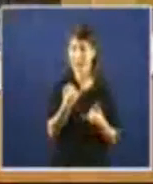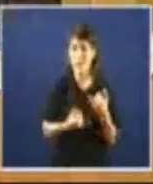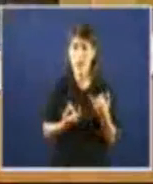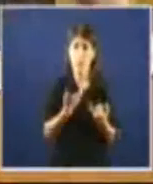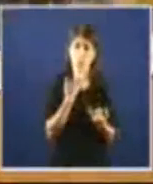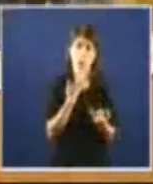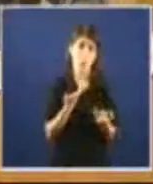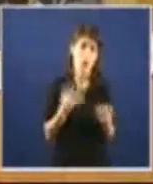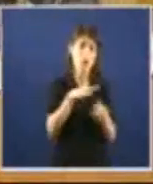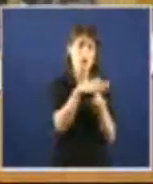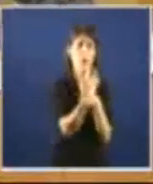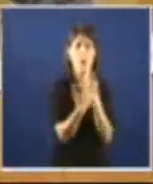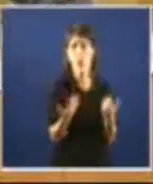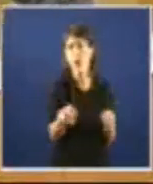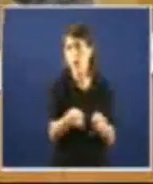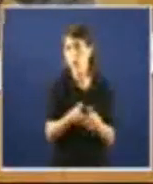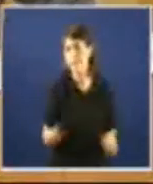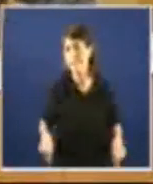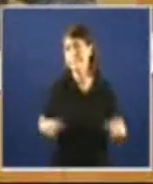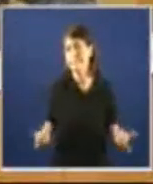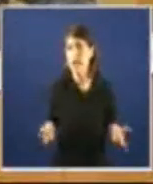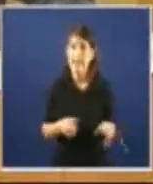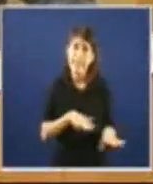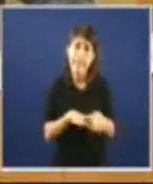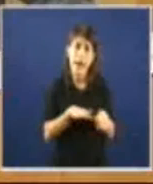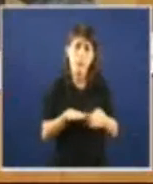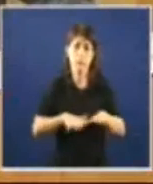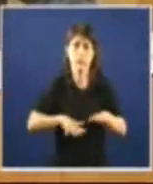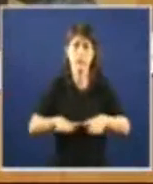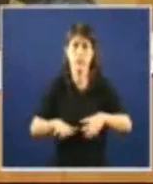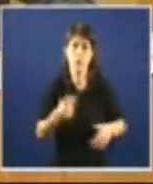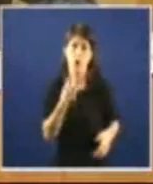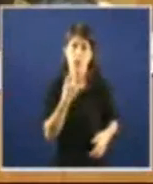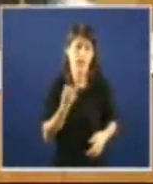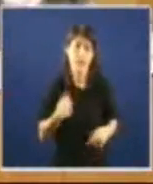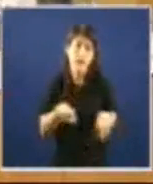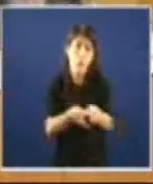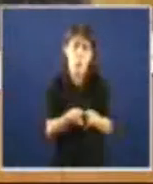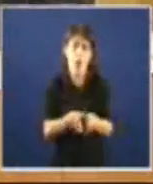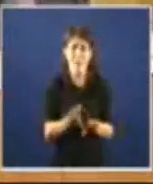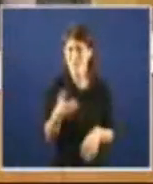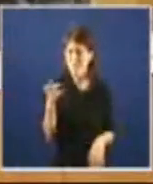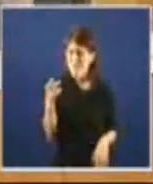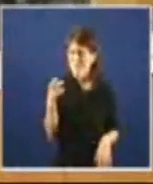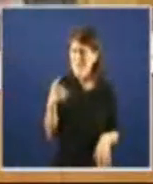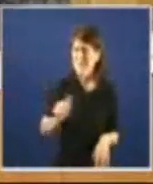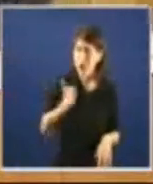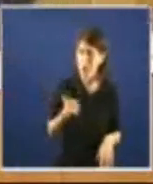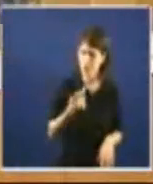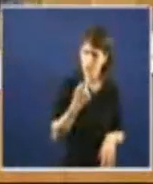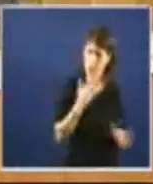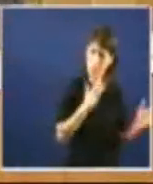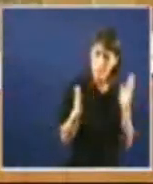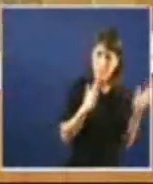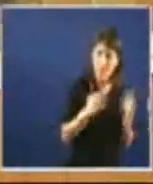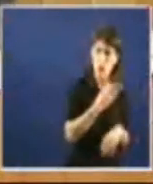catástrofe natural por exemplo un terremoto pero é absolutamente falso no mesmo período en que o PIB caiu un